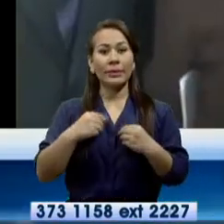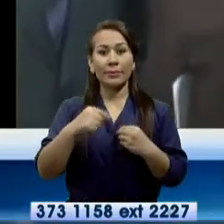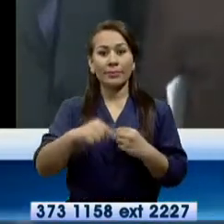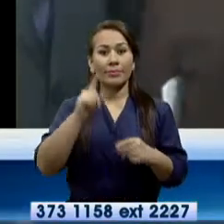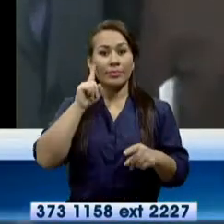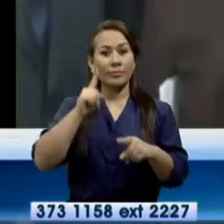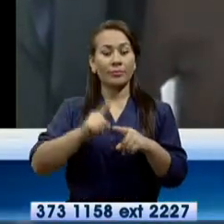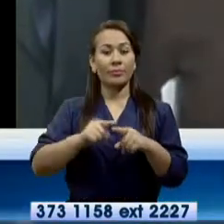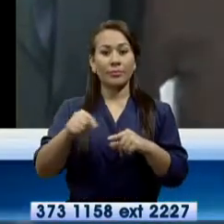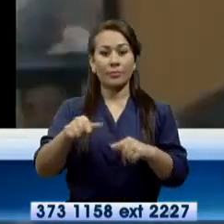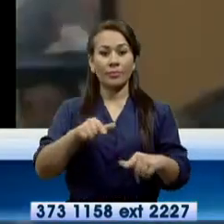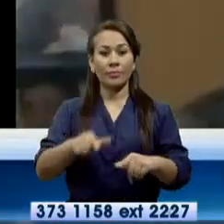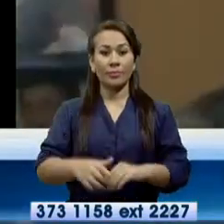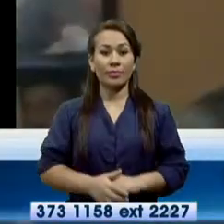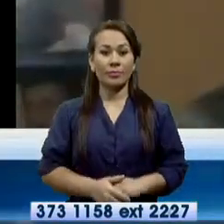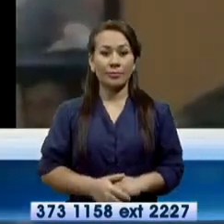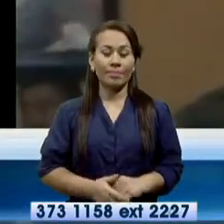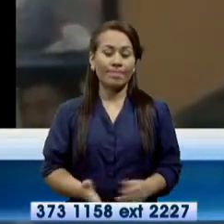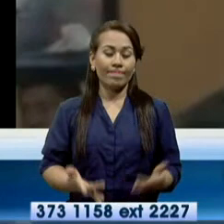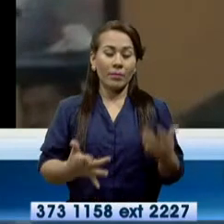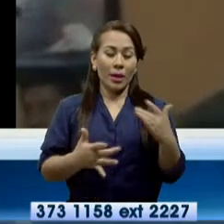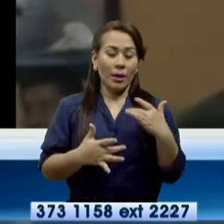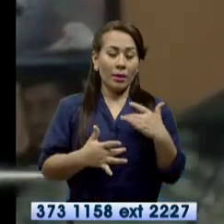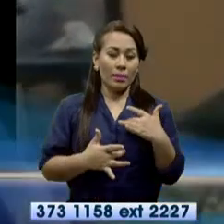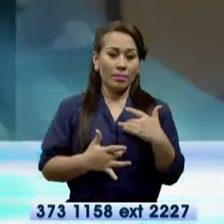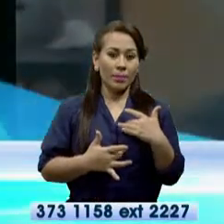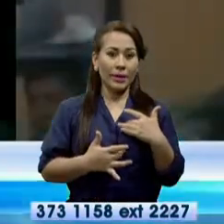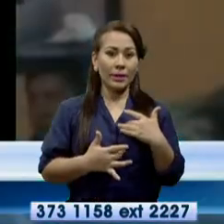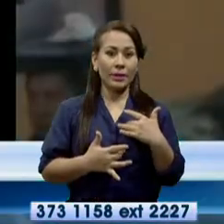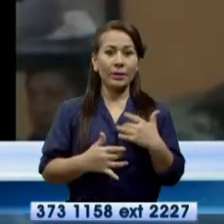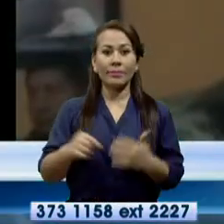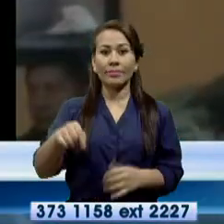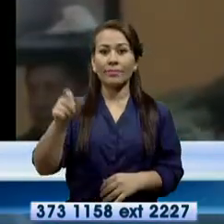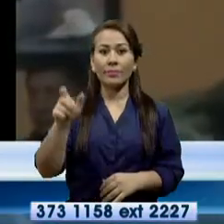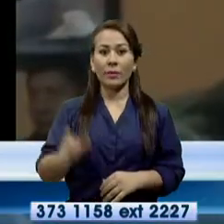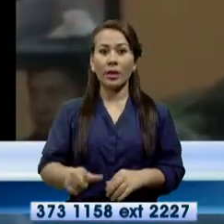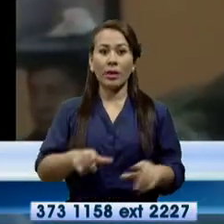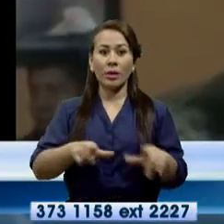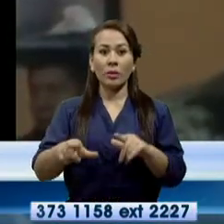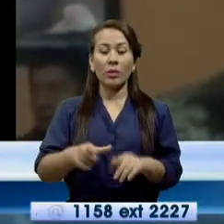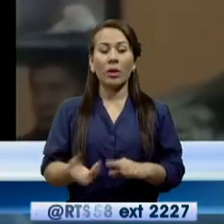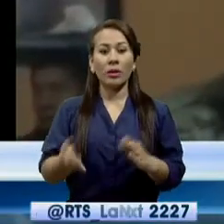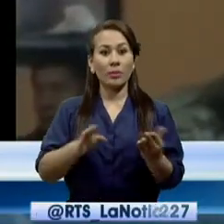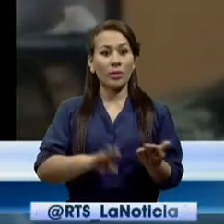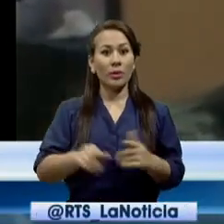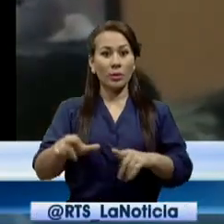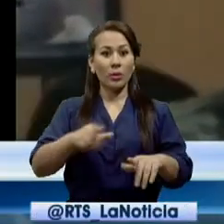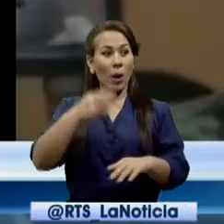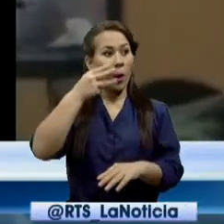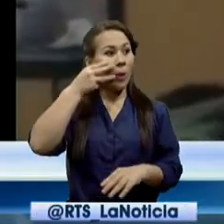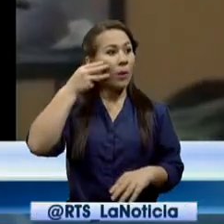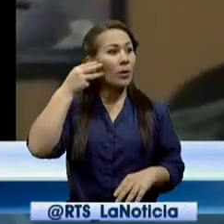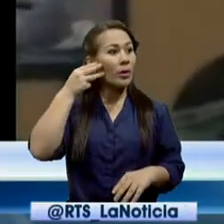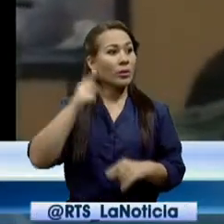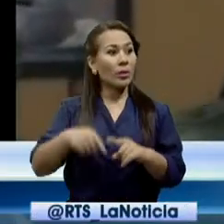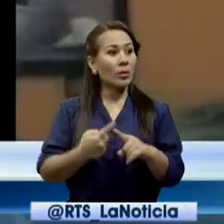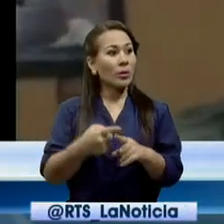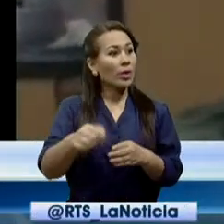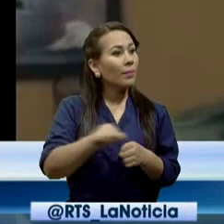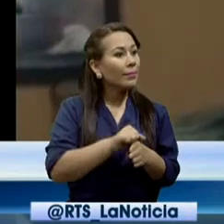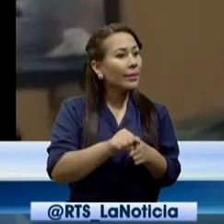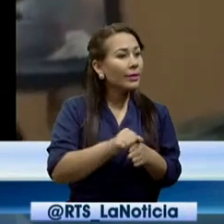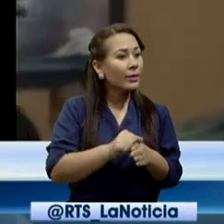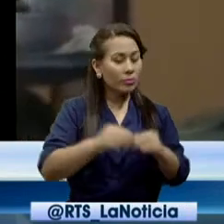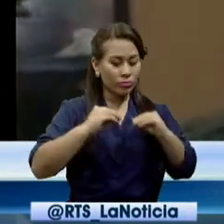de Estado Mayor. Lamentable hecho que se dio en el oriente ecuatoriano mientras realizaban un entrenamiento de